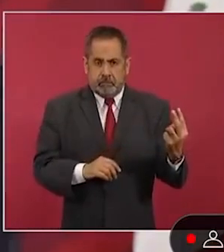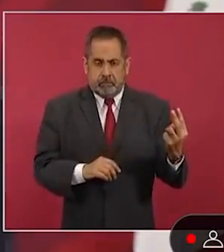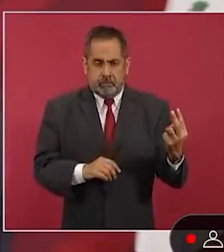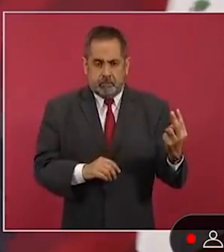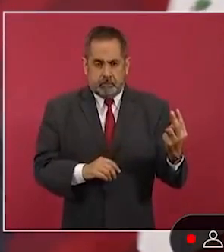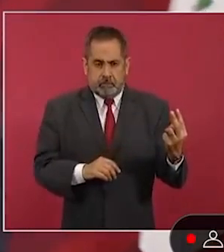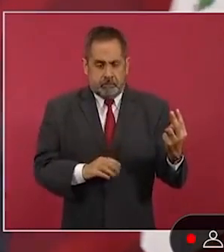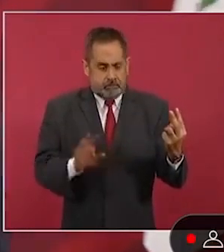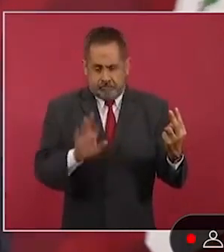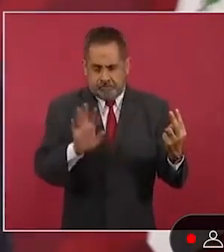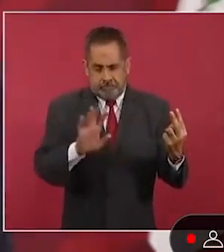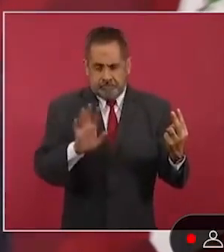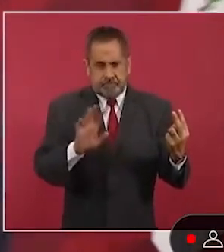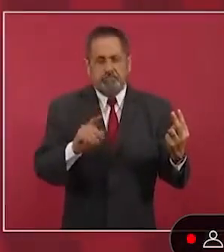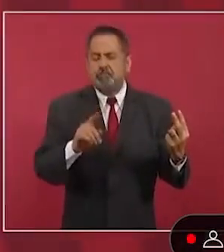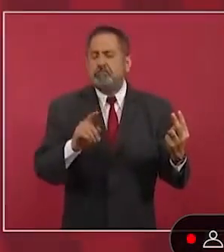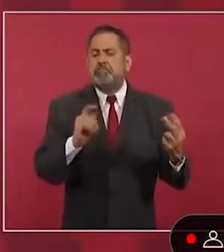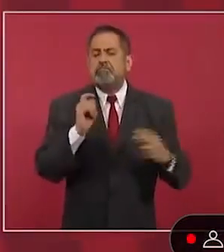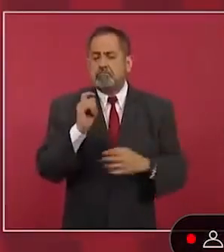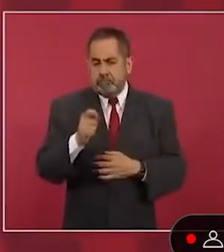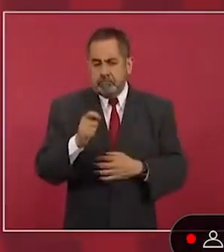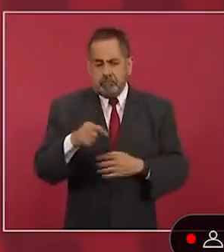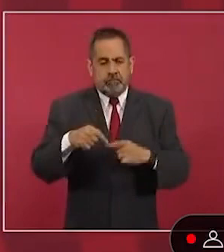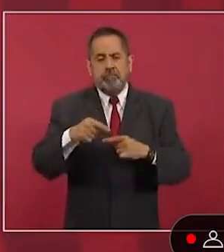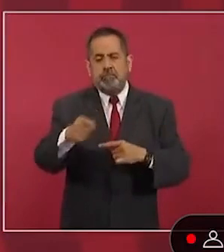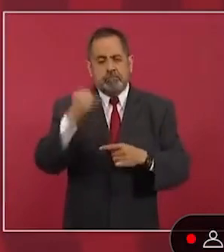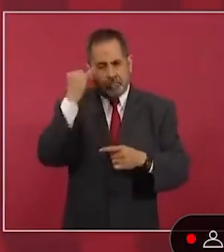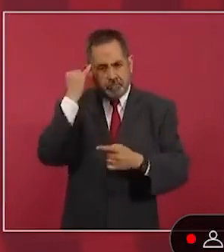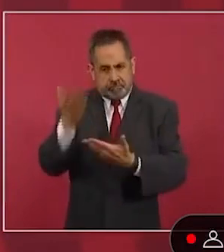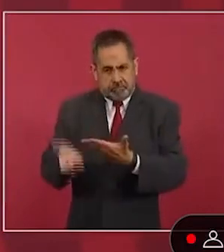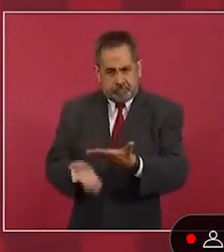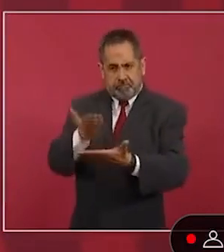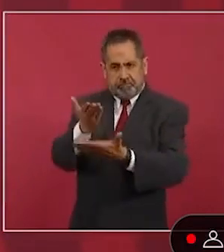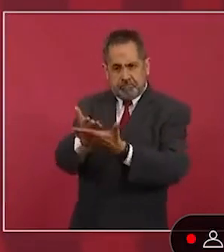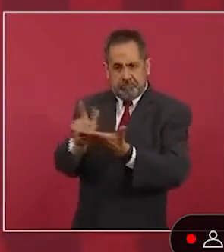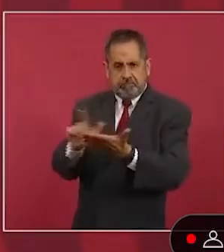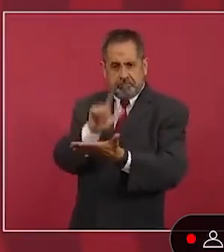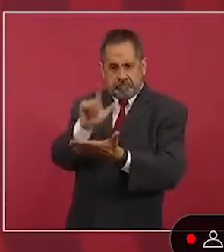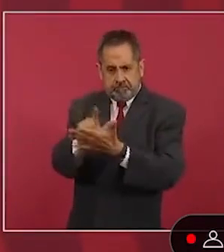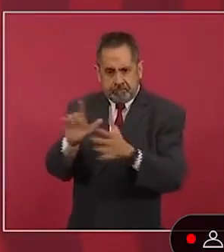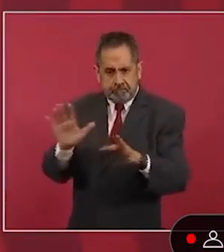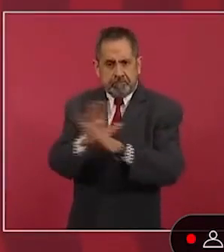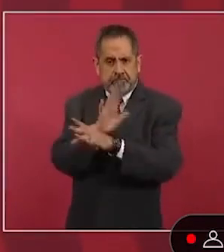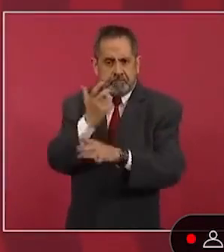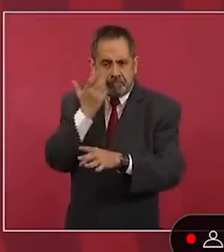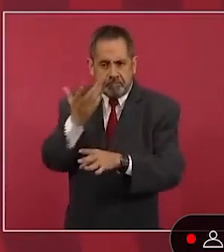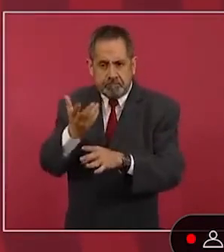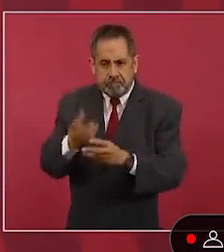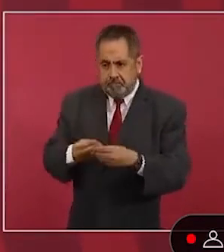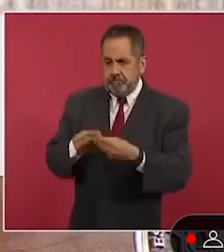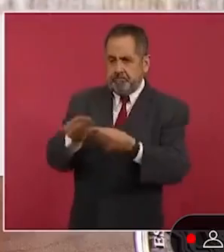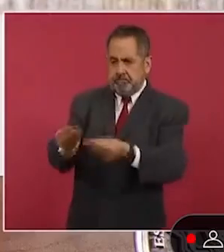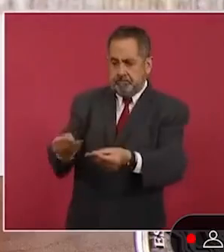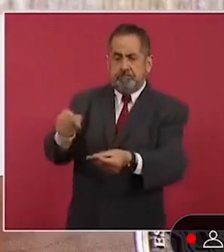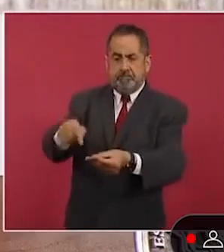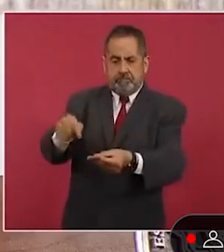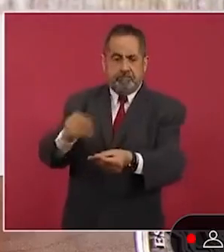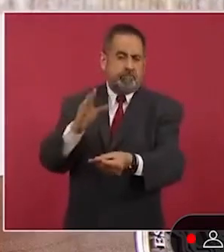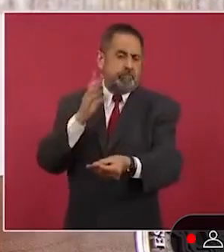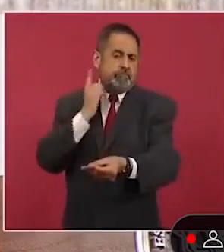Pero ya vamos a plantear la reforma para que haya una renovación.